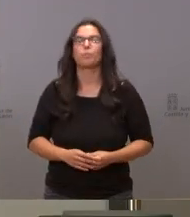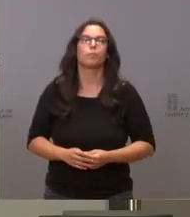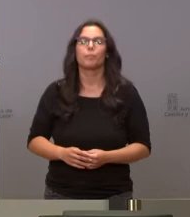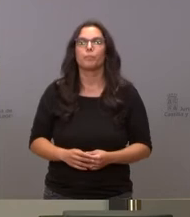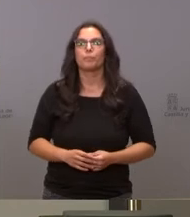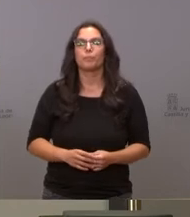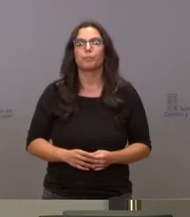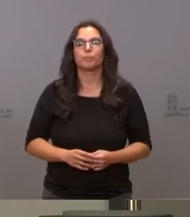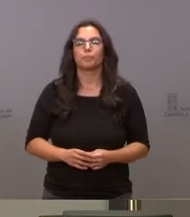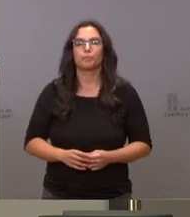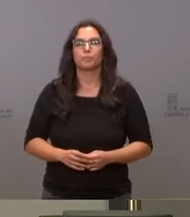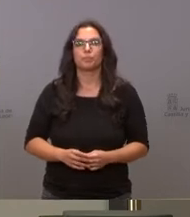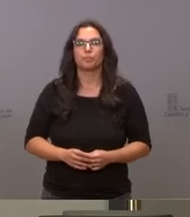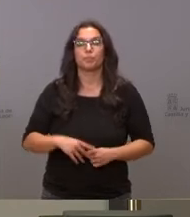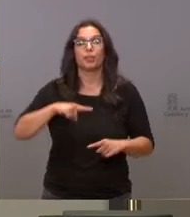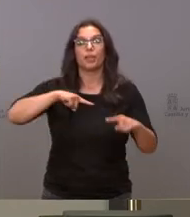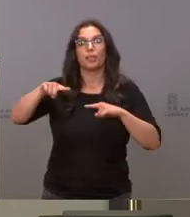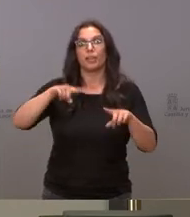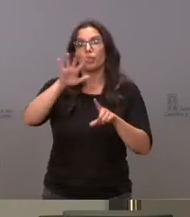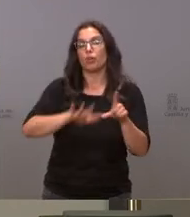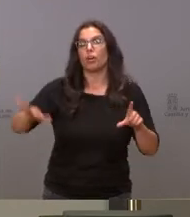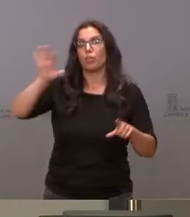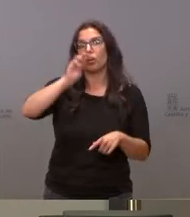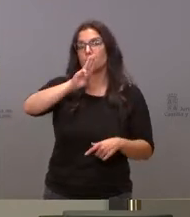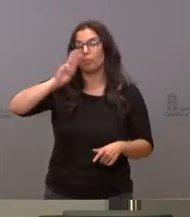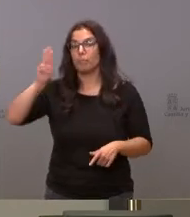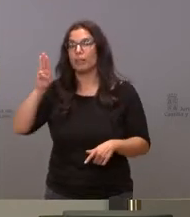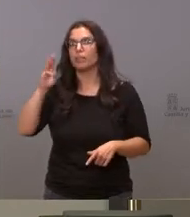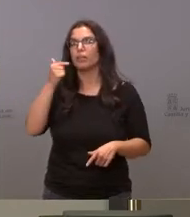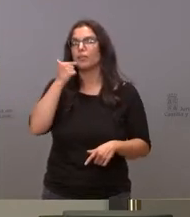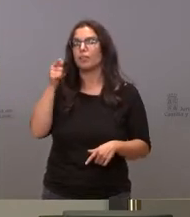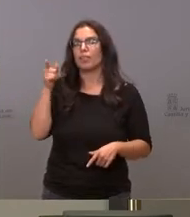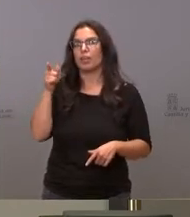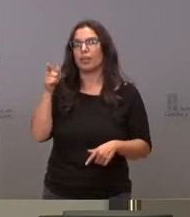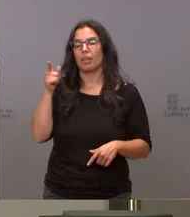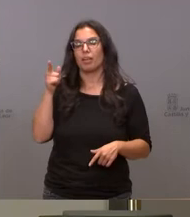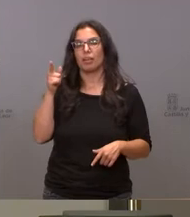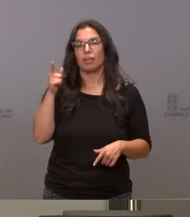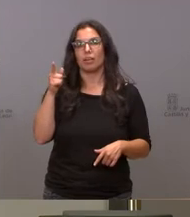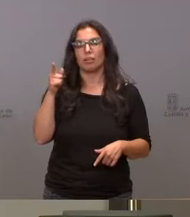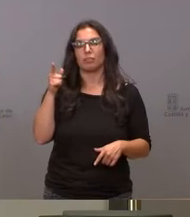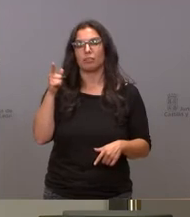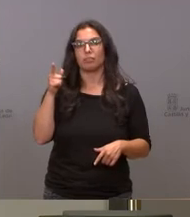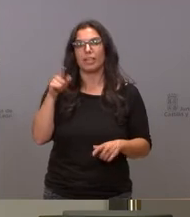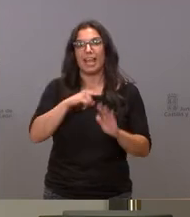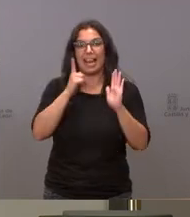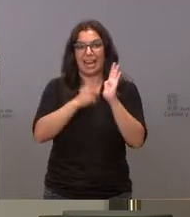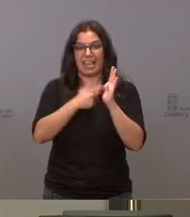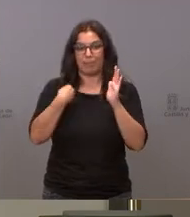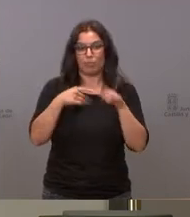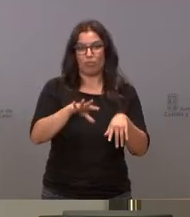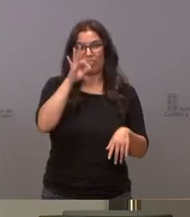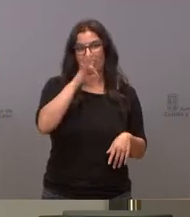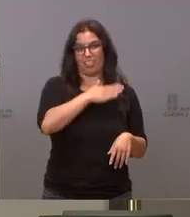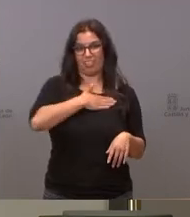Hola la dirección nacional del PP ha anunciado que va a recurrir una parte de la ley de eutanasia quería saber la